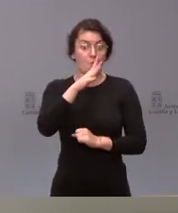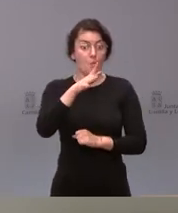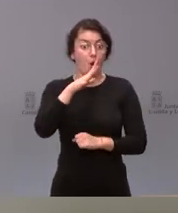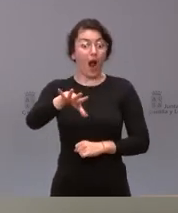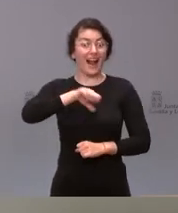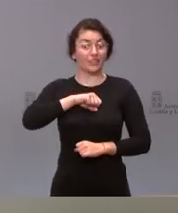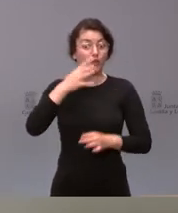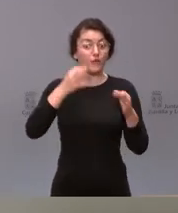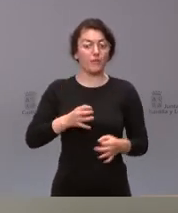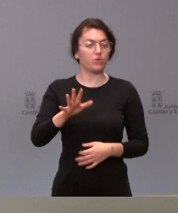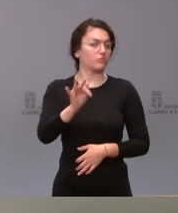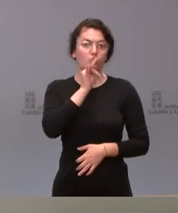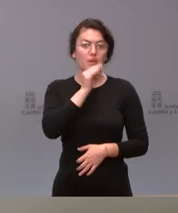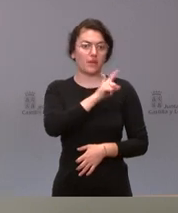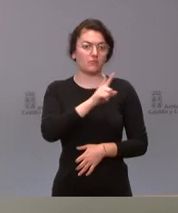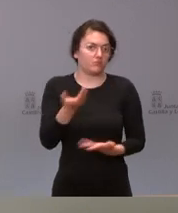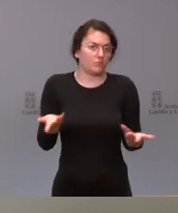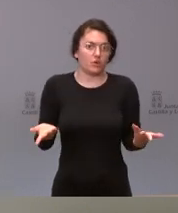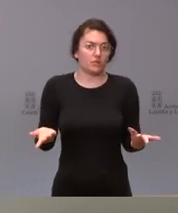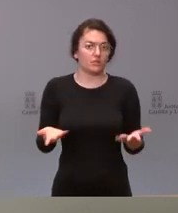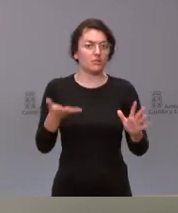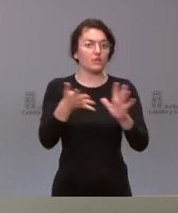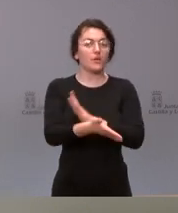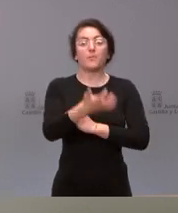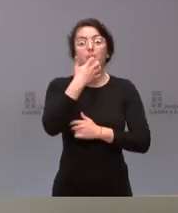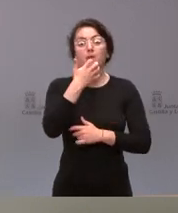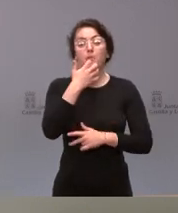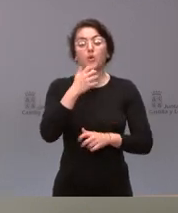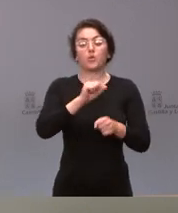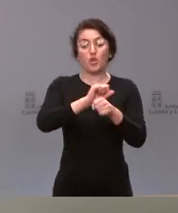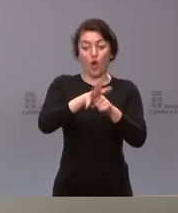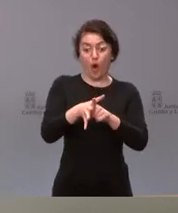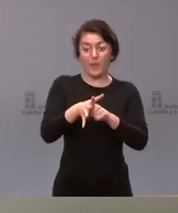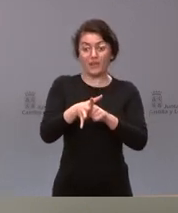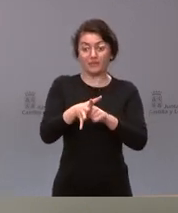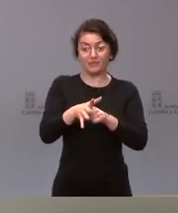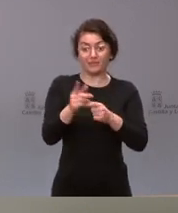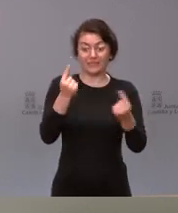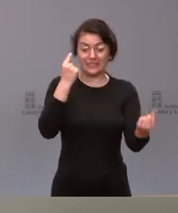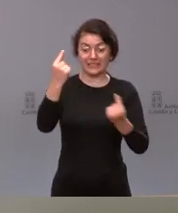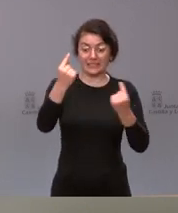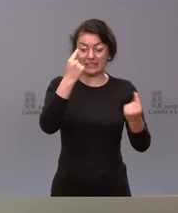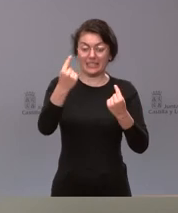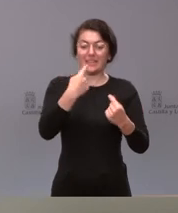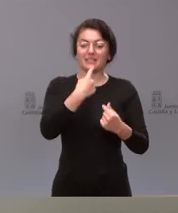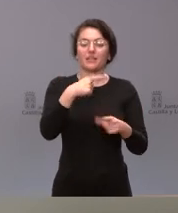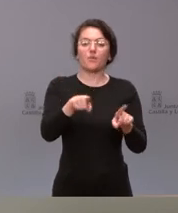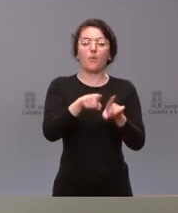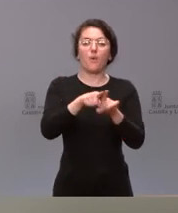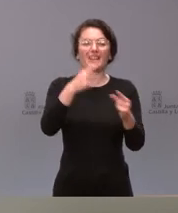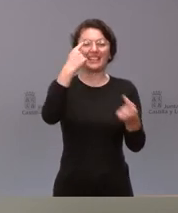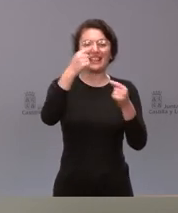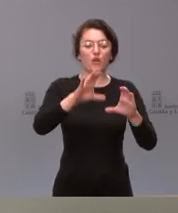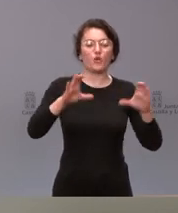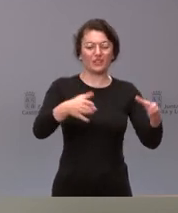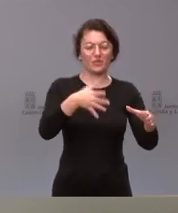ustedes en cuenta que cuando a veces se dan datos de COVID-19 se dan datos sobre un colectivo de personas y por tanto es un dato